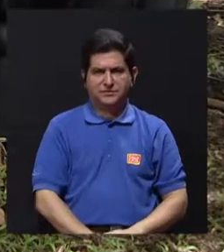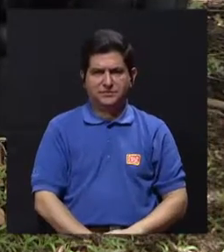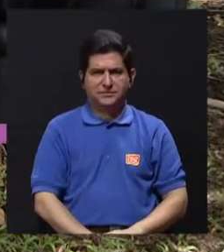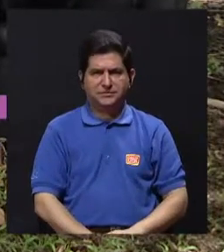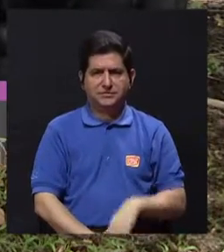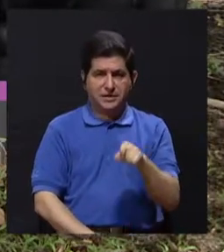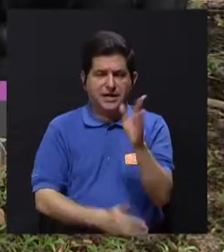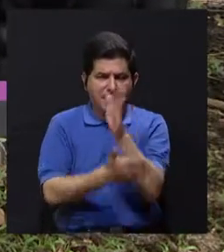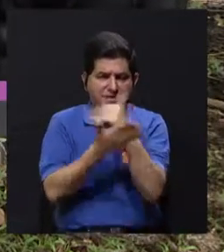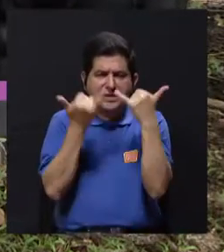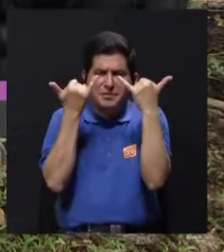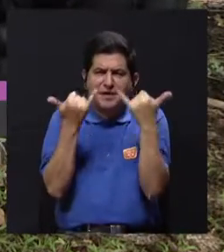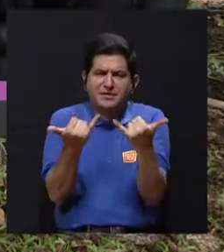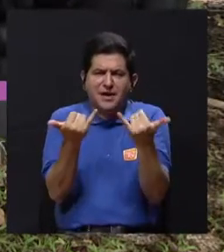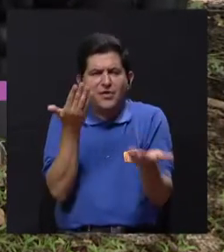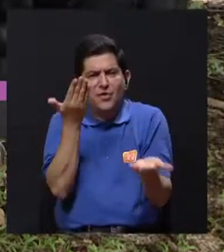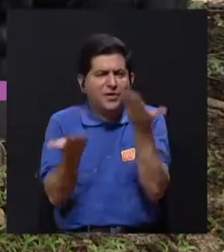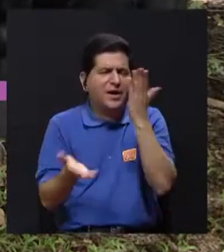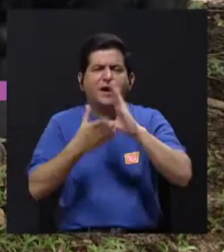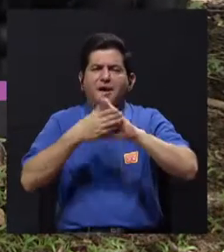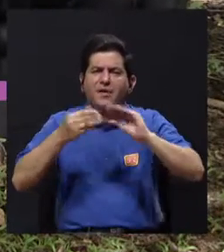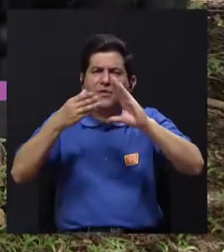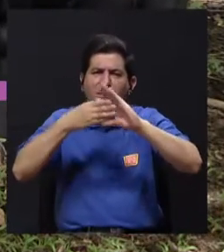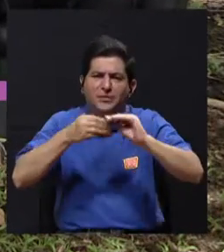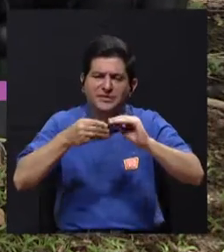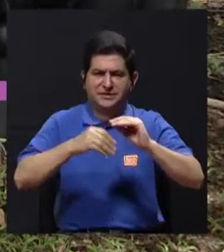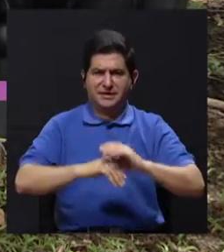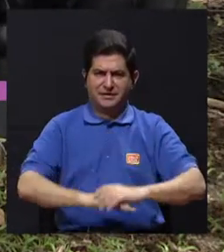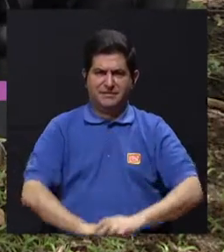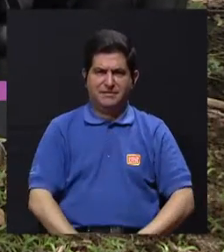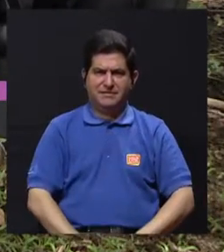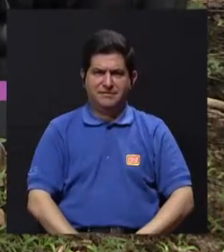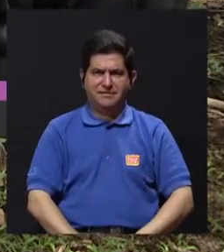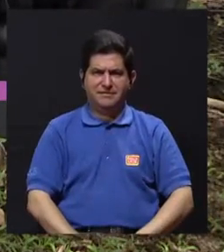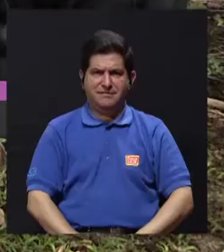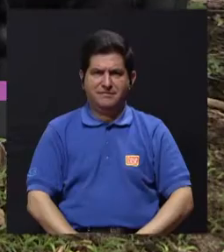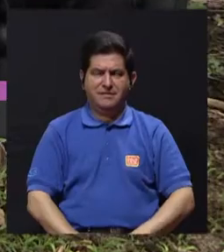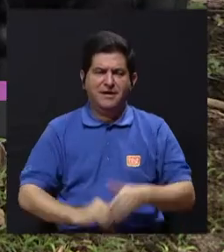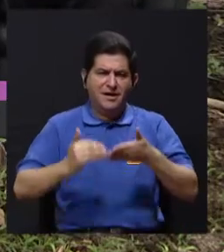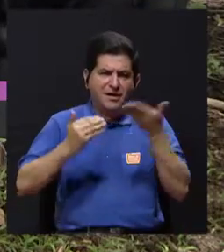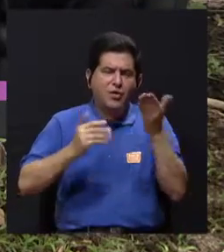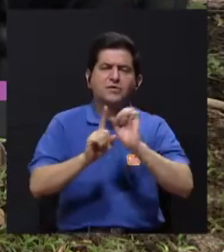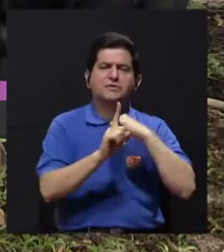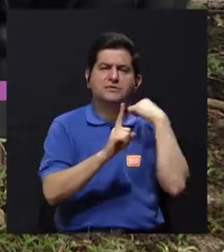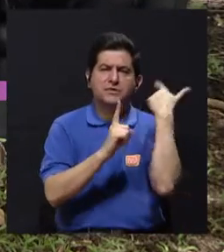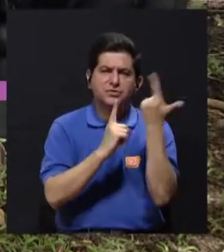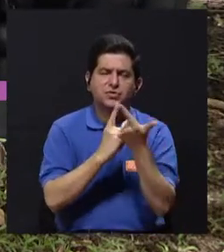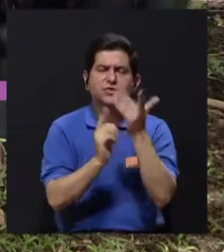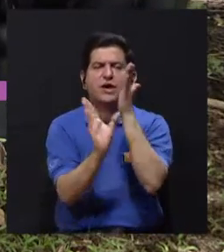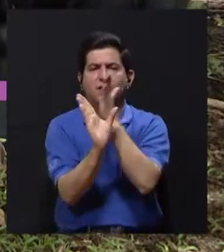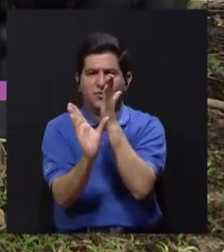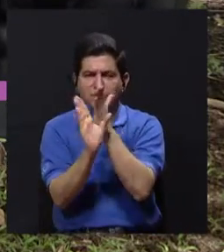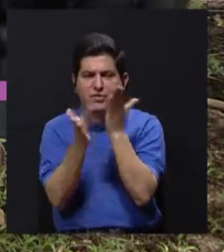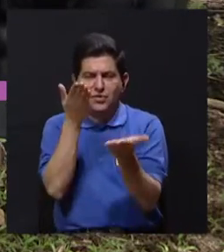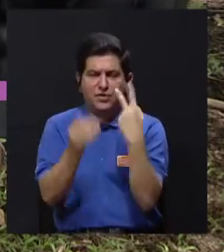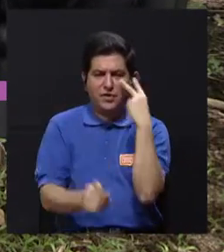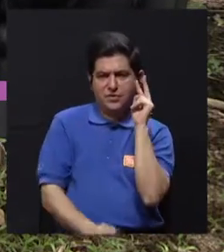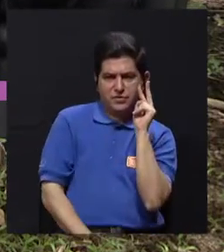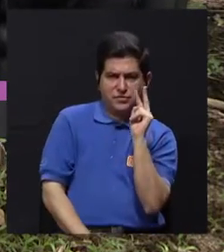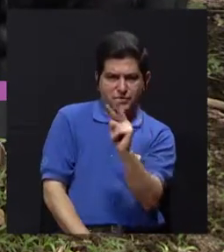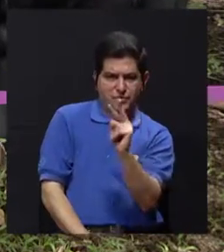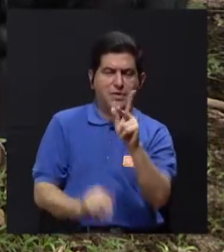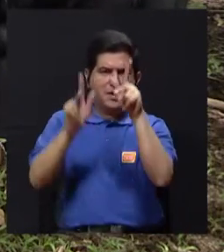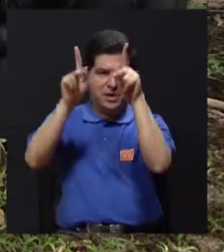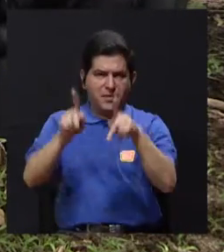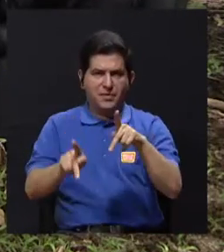en este bloque. O más bien que pudiéramos conversar sobre aspectos más sociales, más psicológicos. ¿Qué podemos